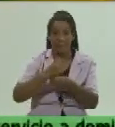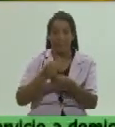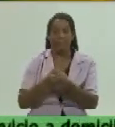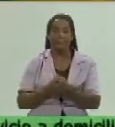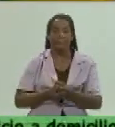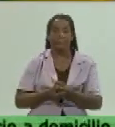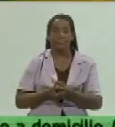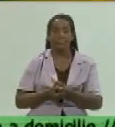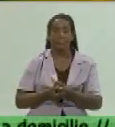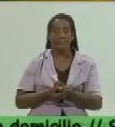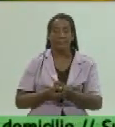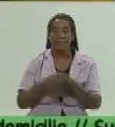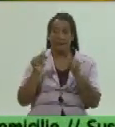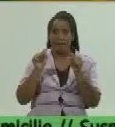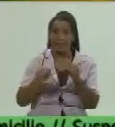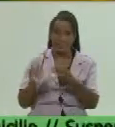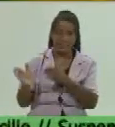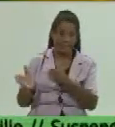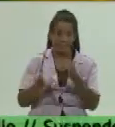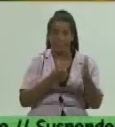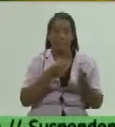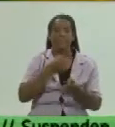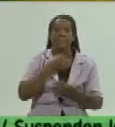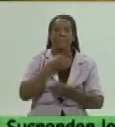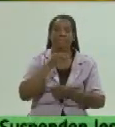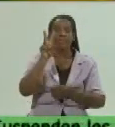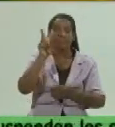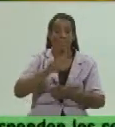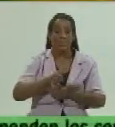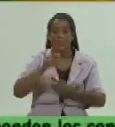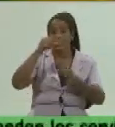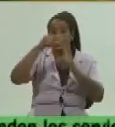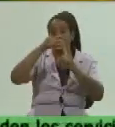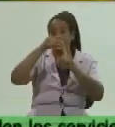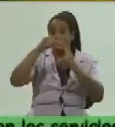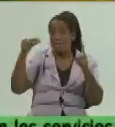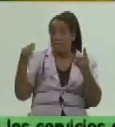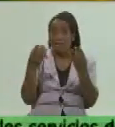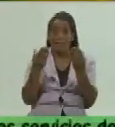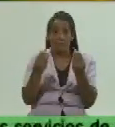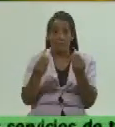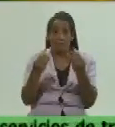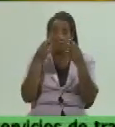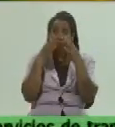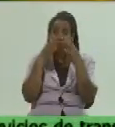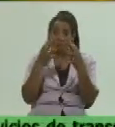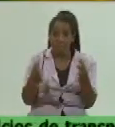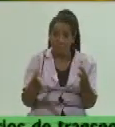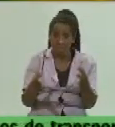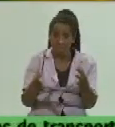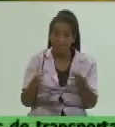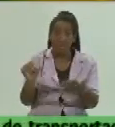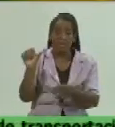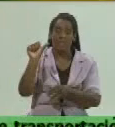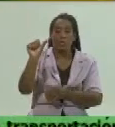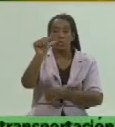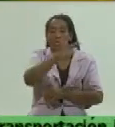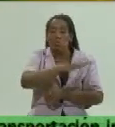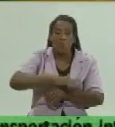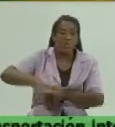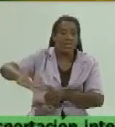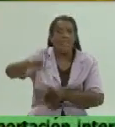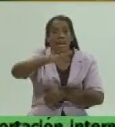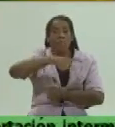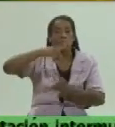aquí hoy se ha estado evaluando un tema que es de mucha importancia para yo diría para la sociedad tunera para toda la población